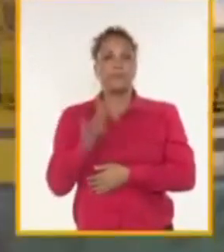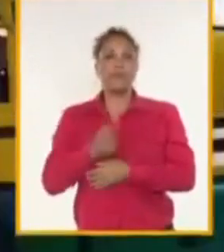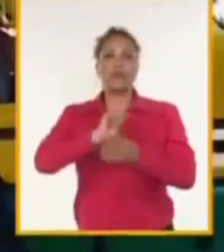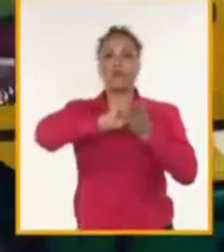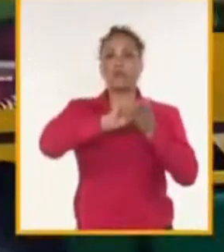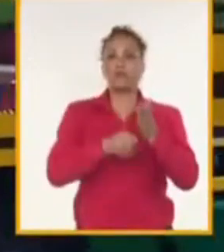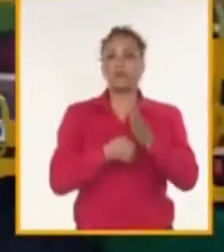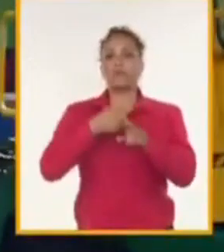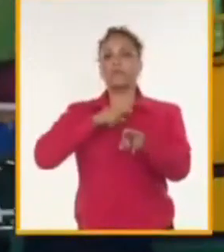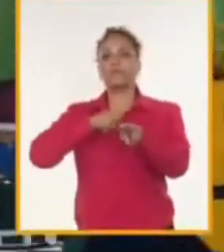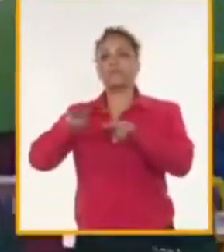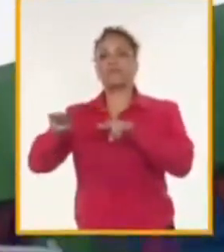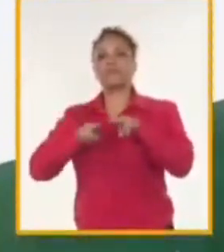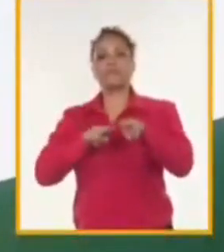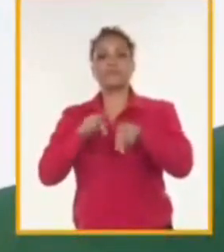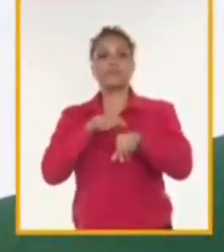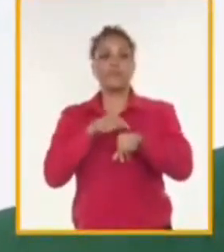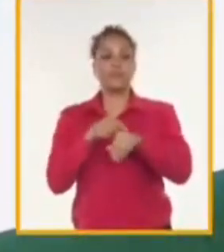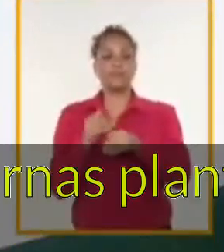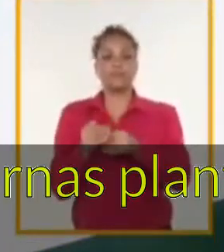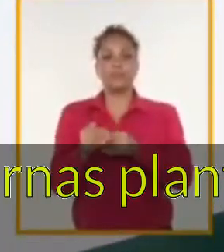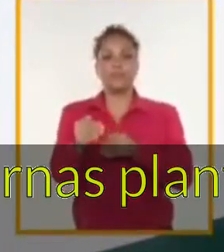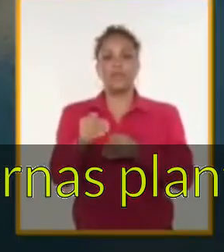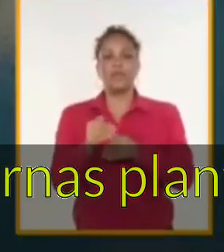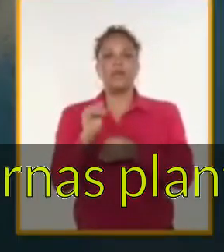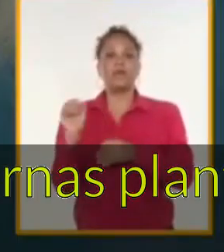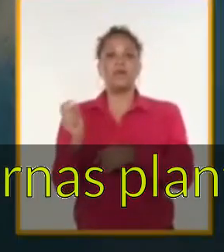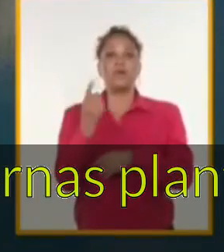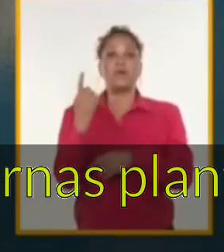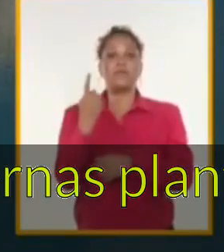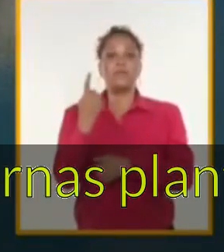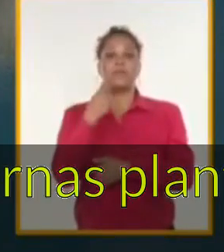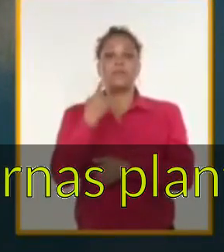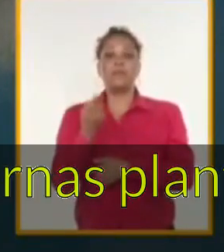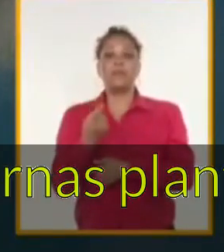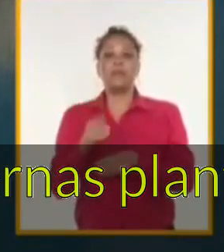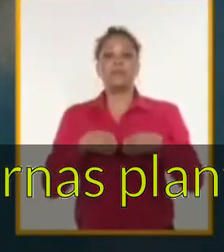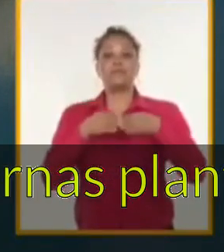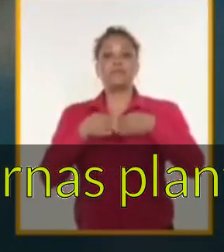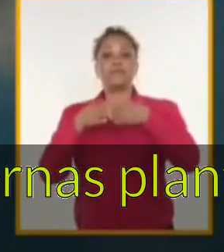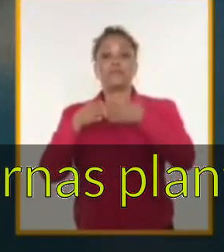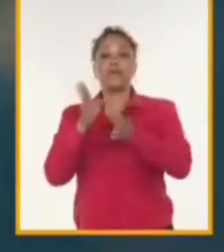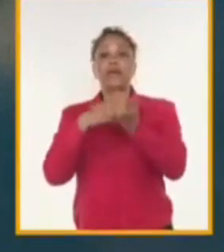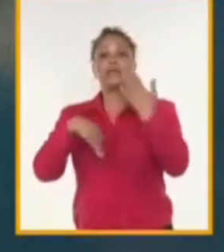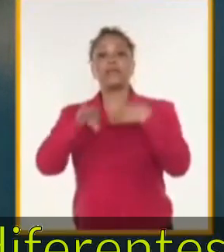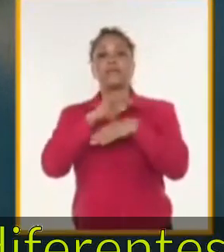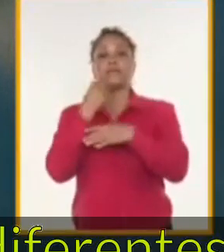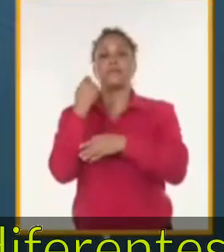de administración a largo plazo con el primer operador portuario a nivel mundial.